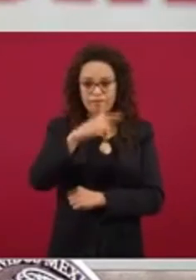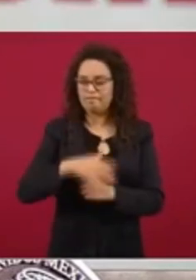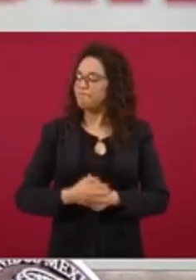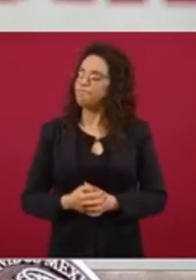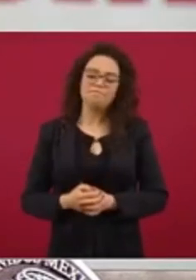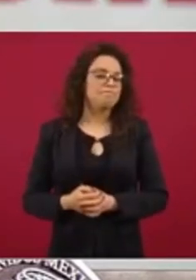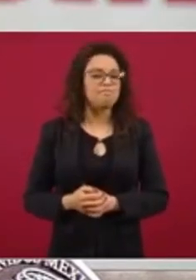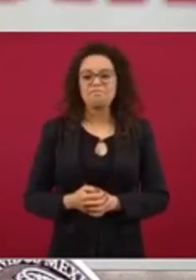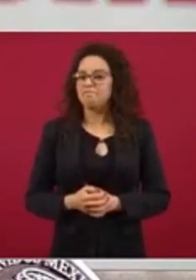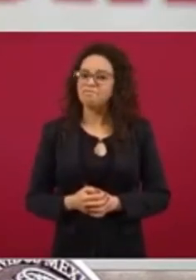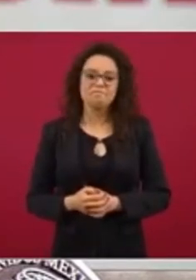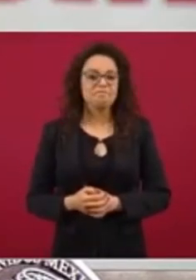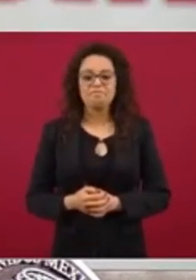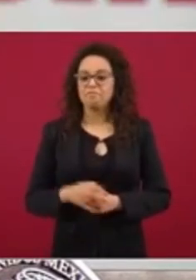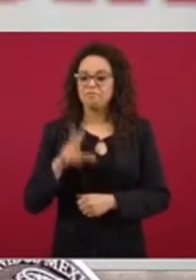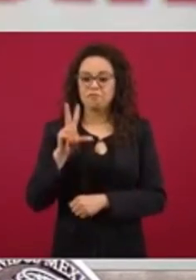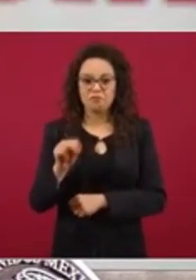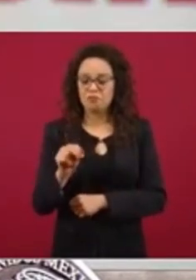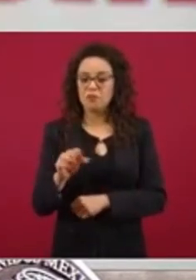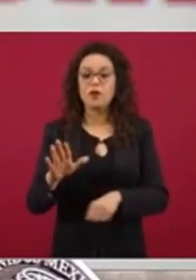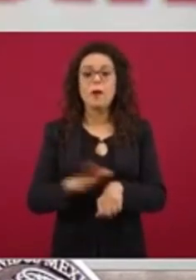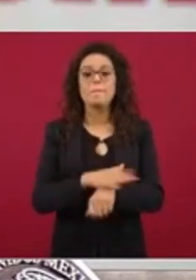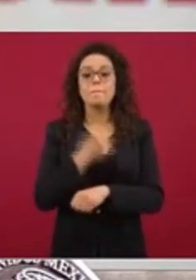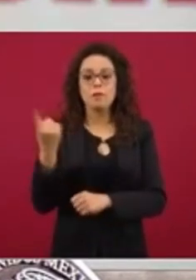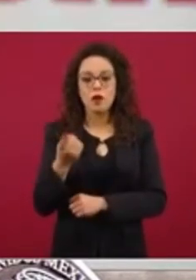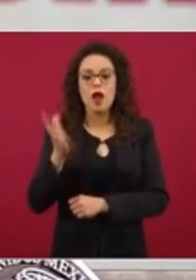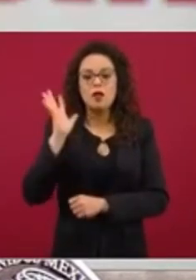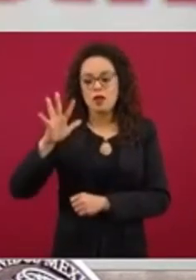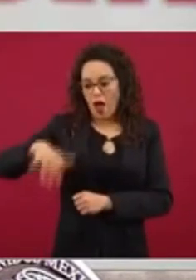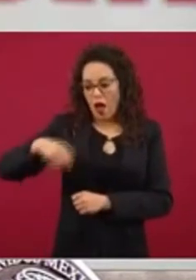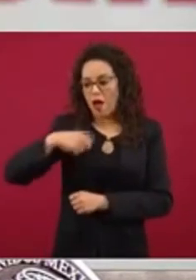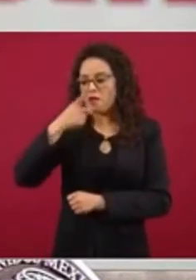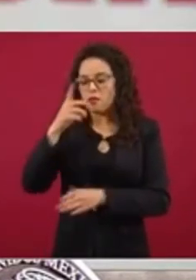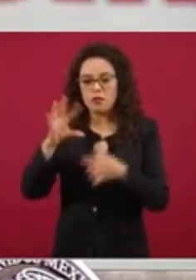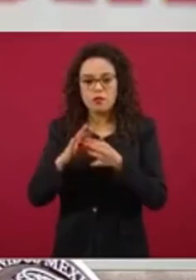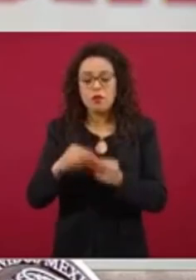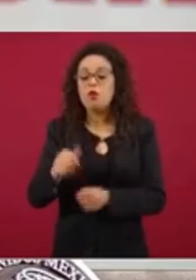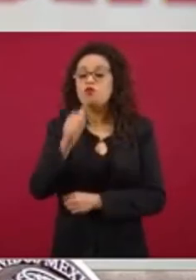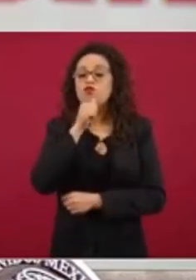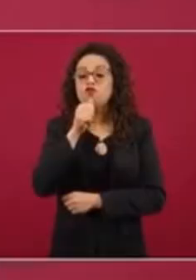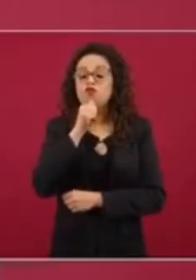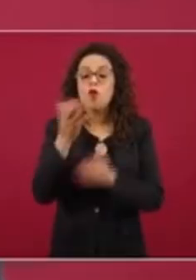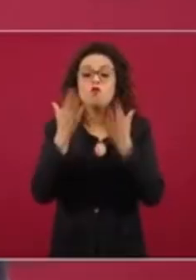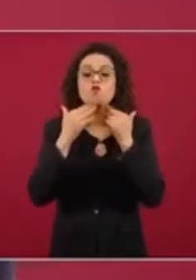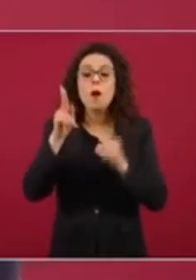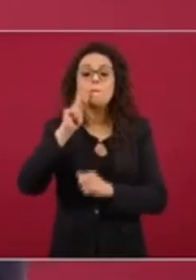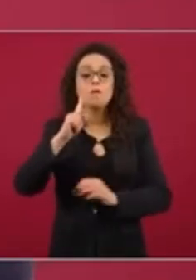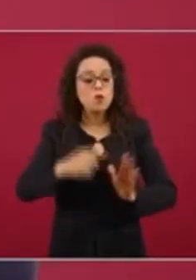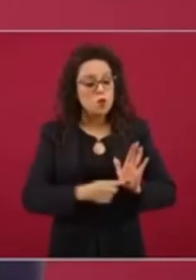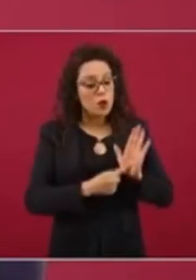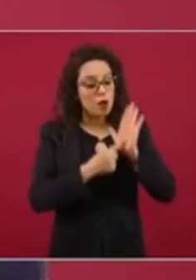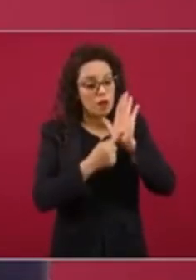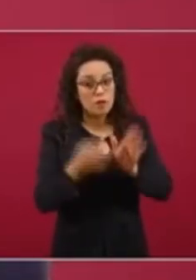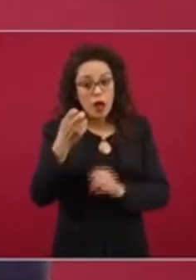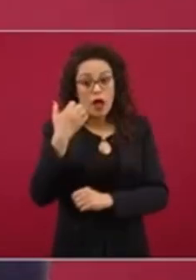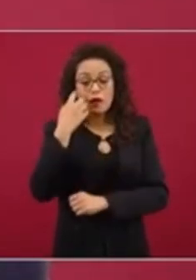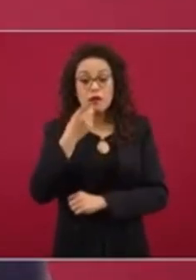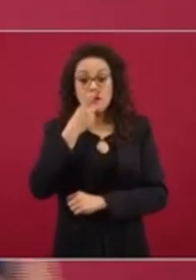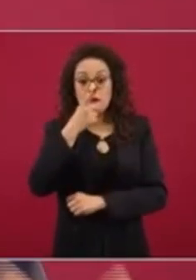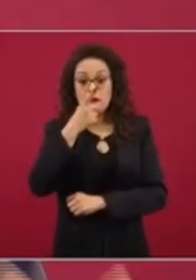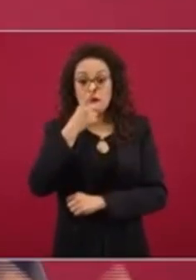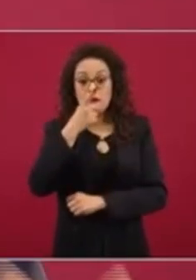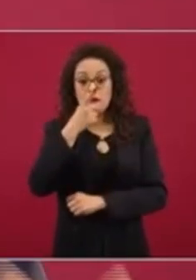desaconseja, por las razones ya comentadas, en donde no hay evidencia de que esto represente una amenaza